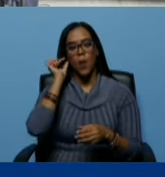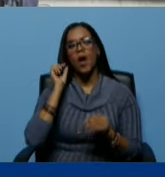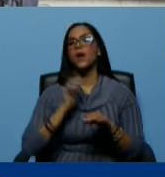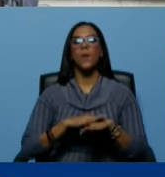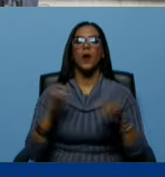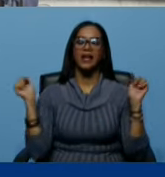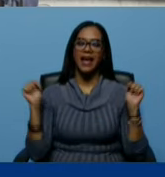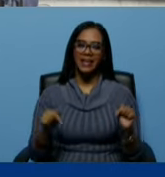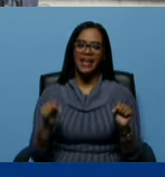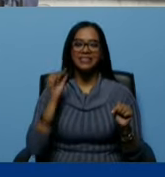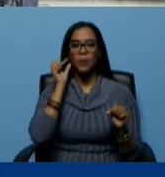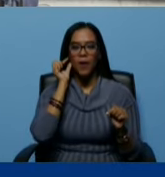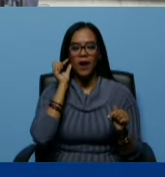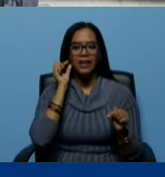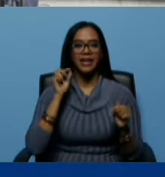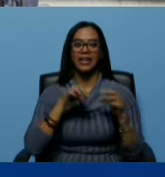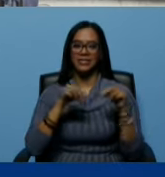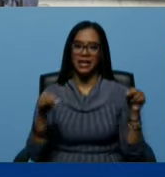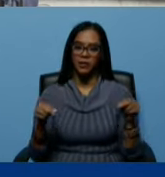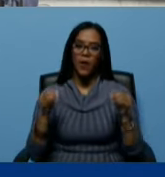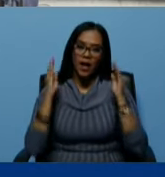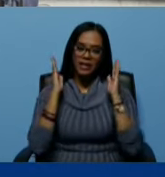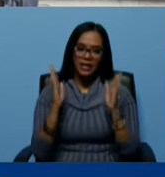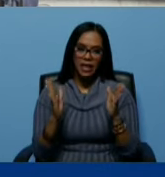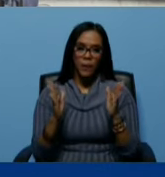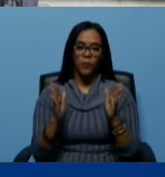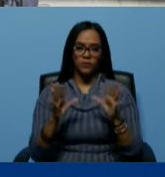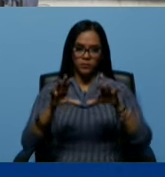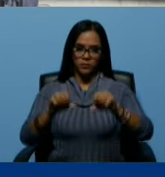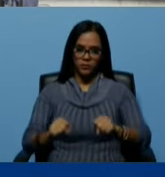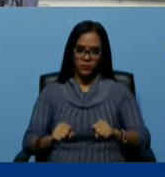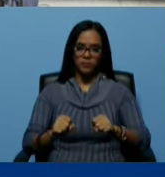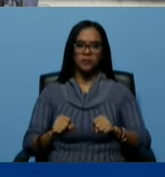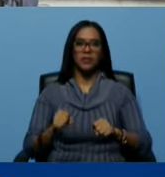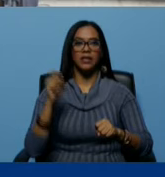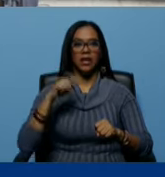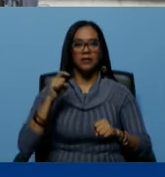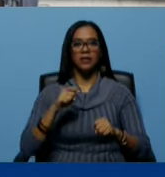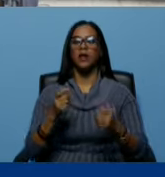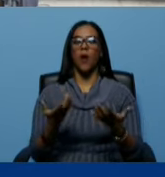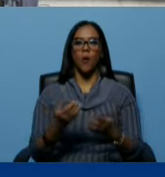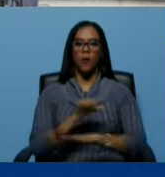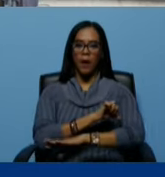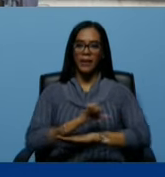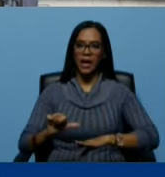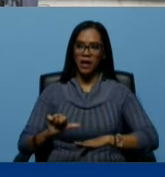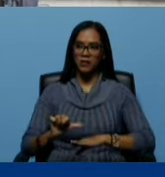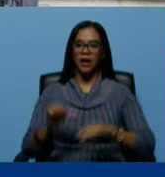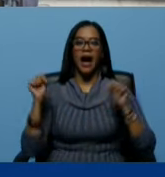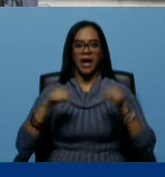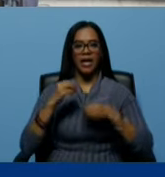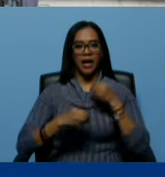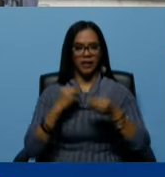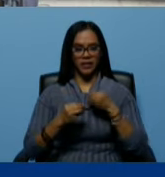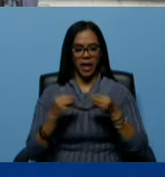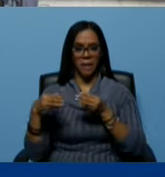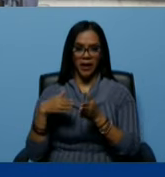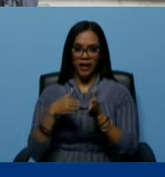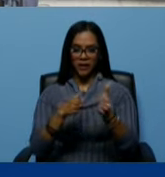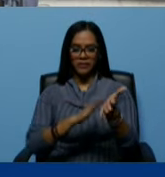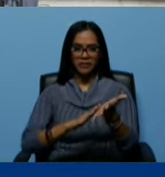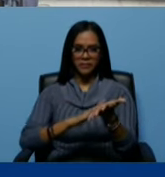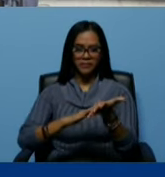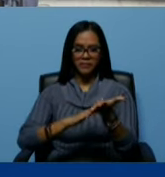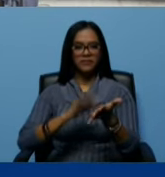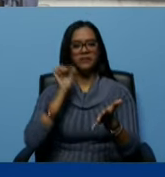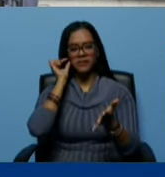aquí esa mujer que en el territorio atendemos y captamos y amerita una intervención quirúrgica aquí hacemos la ruta resolutiva